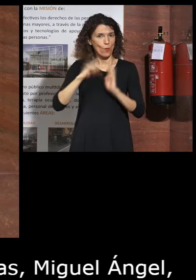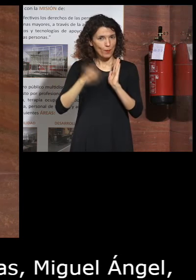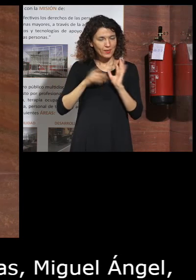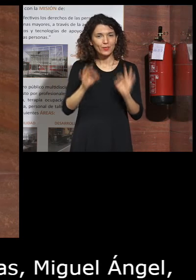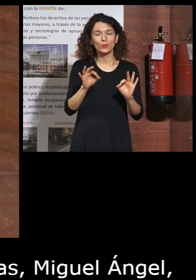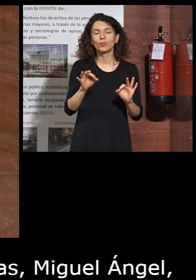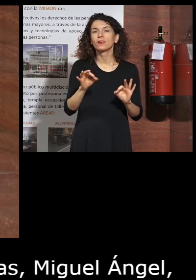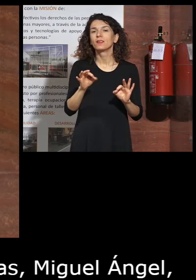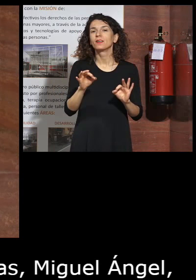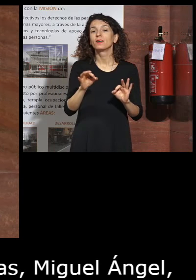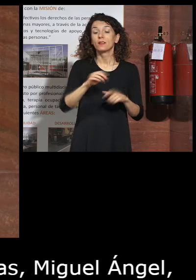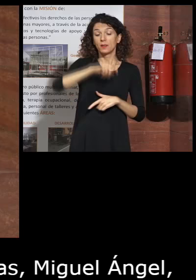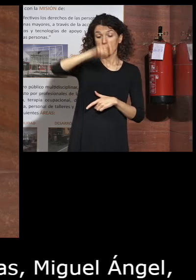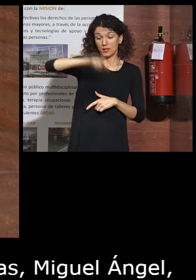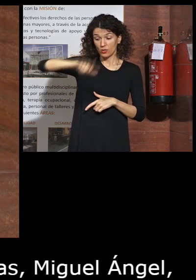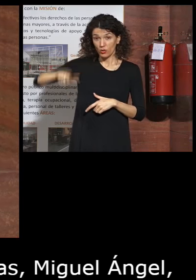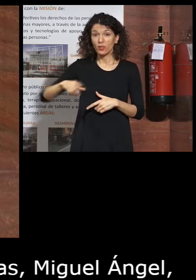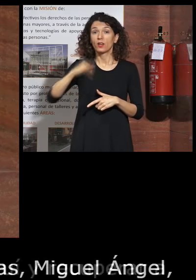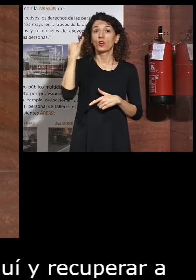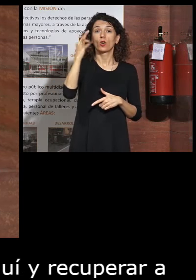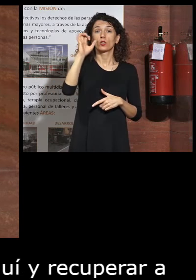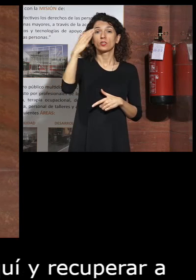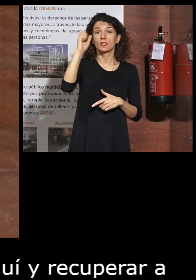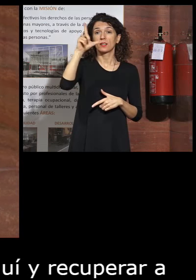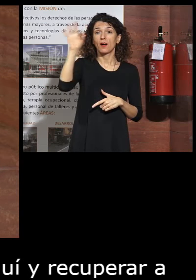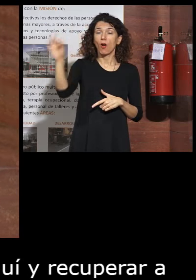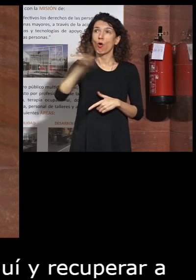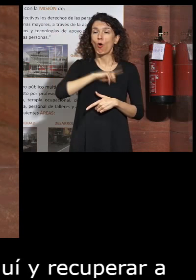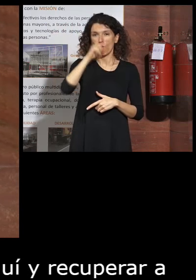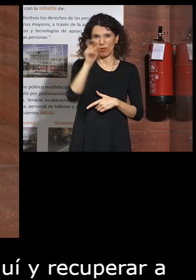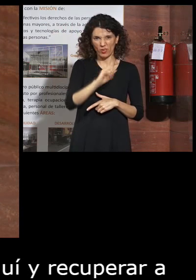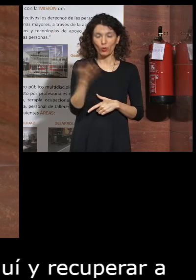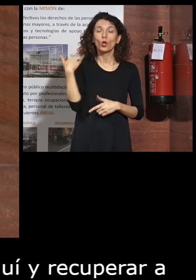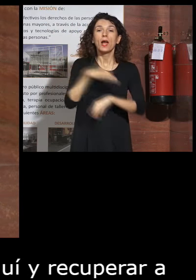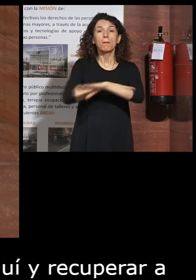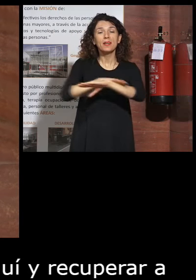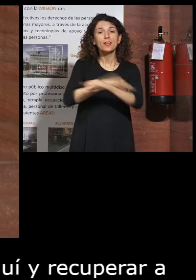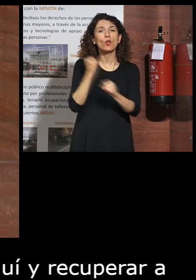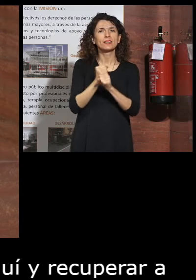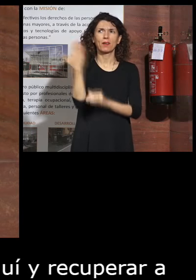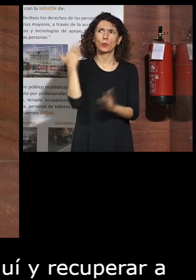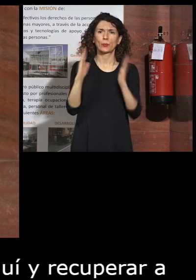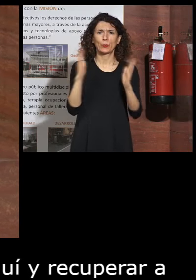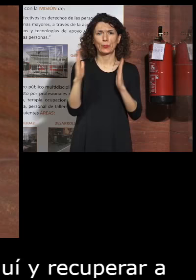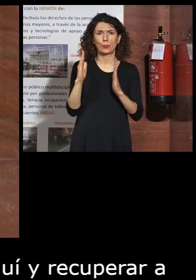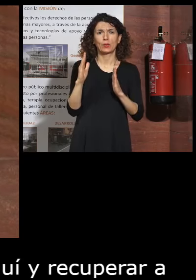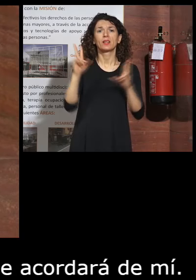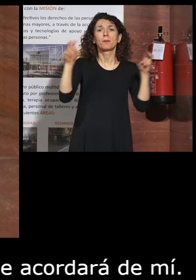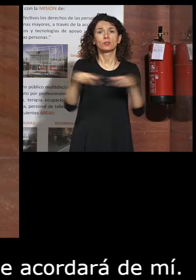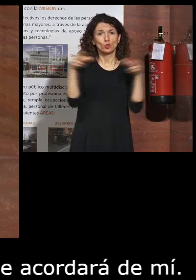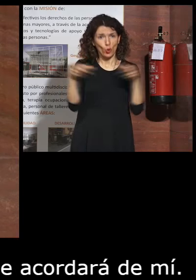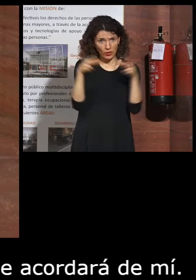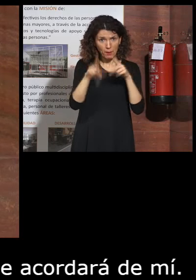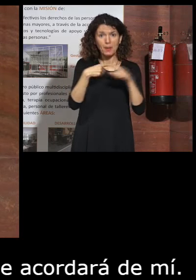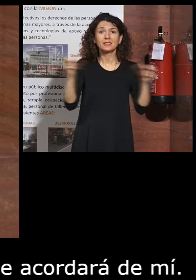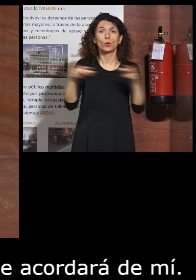recuperar a personas como José Carlos que no se acordará de mí pero mi etapa del Ministerio de Trabajo Asuntos Sociales